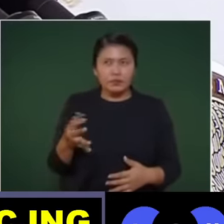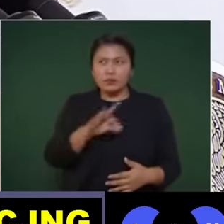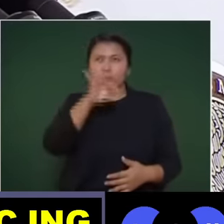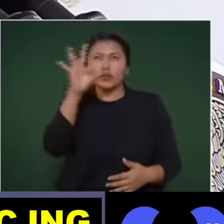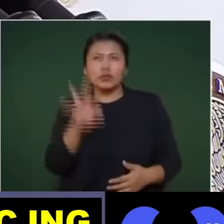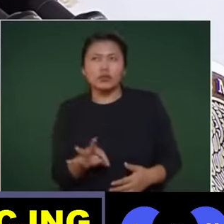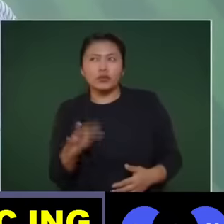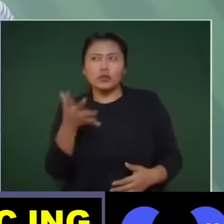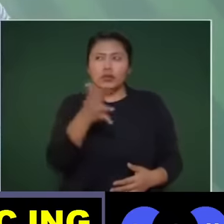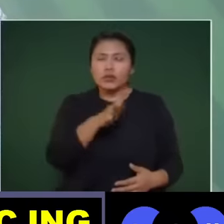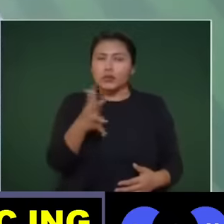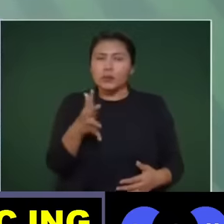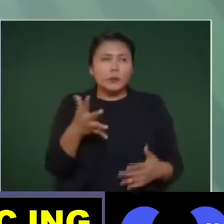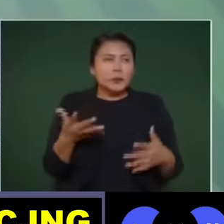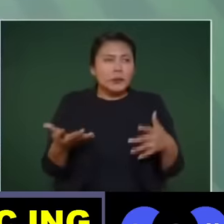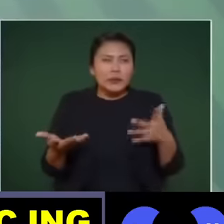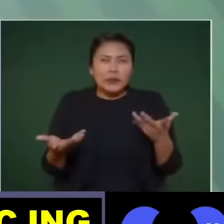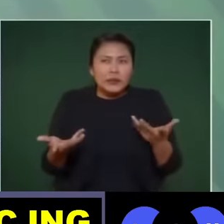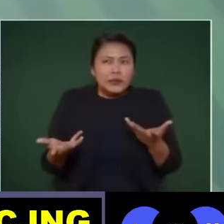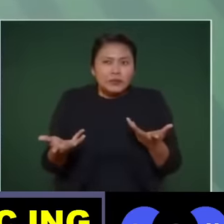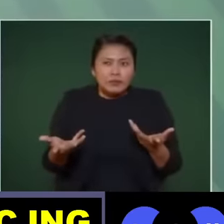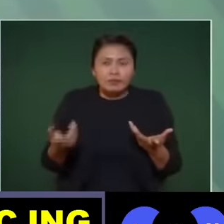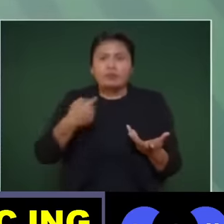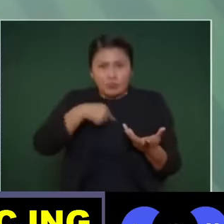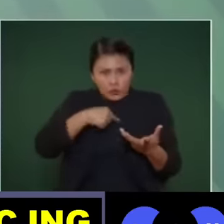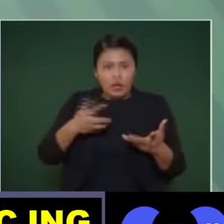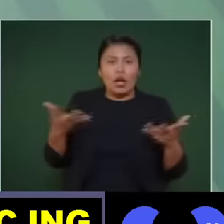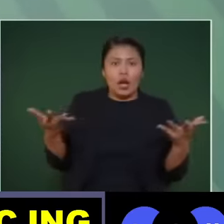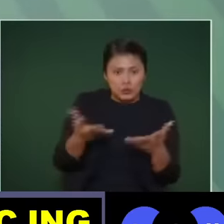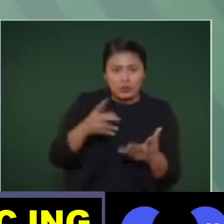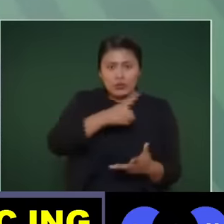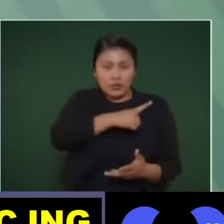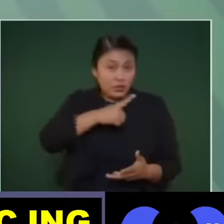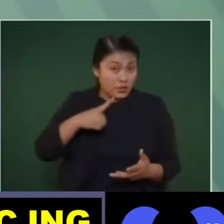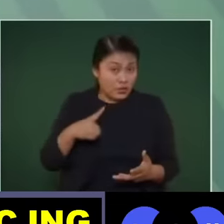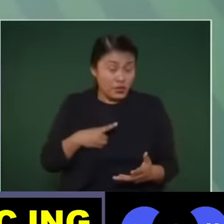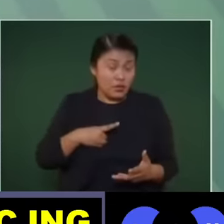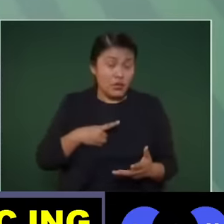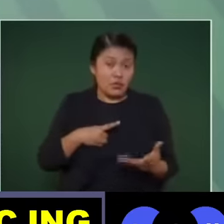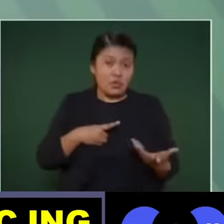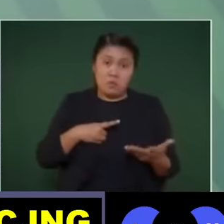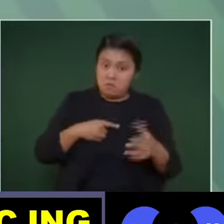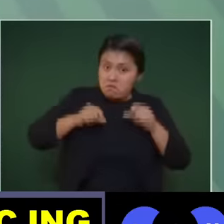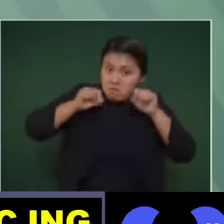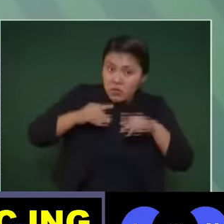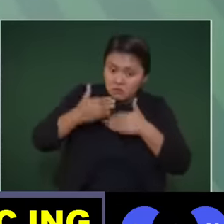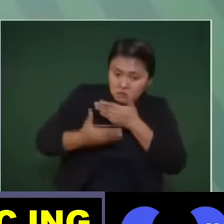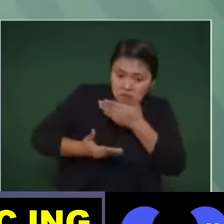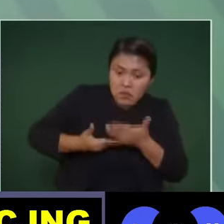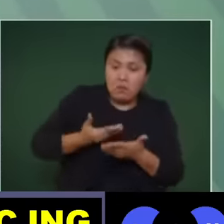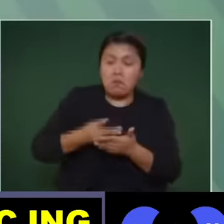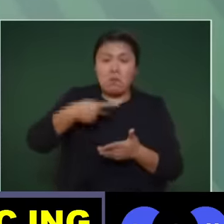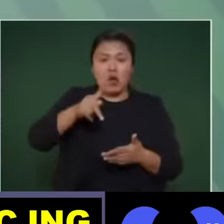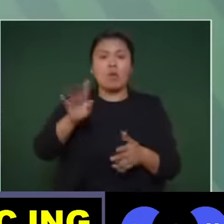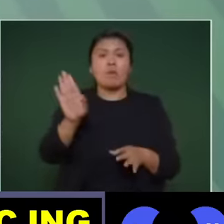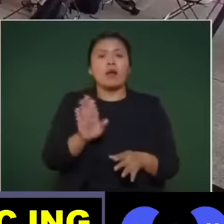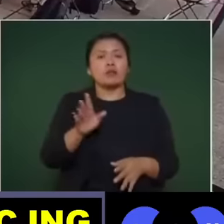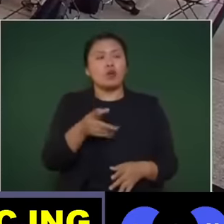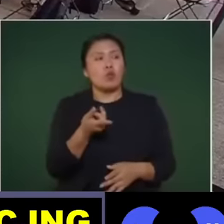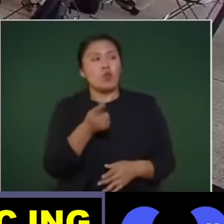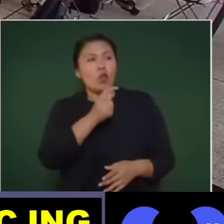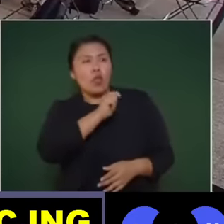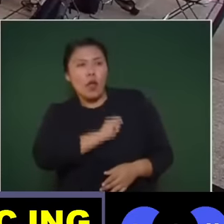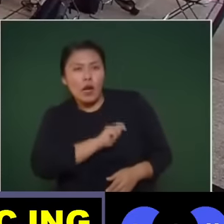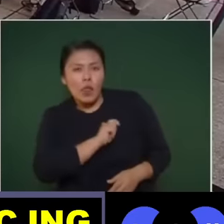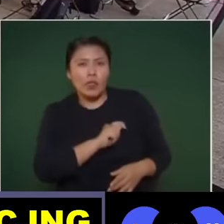tiene que realizar el mismo servicio de manera privada. Esto es